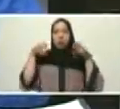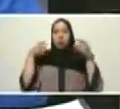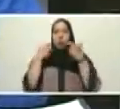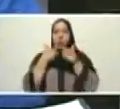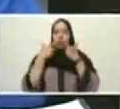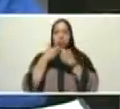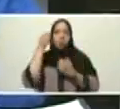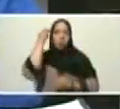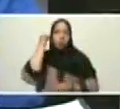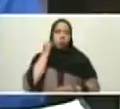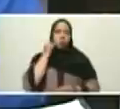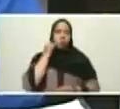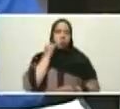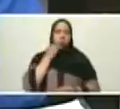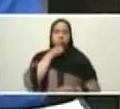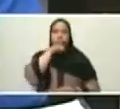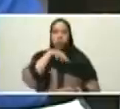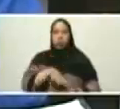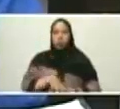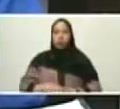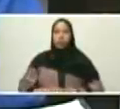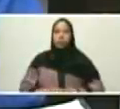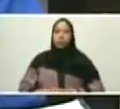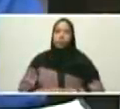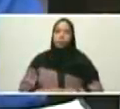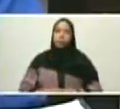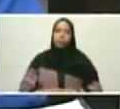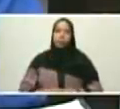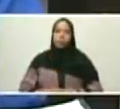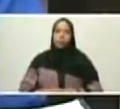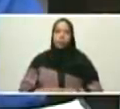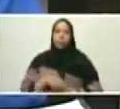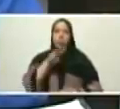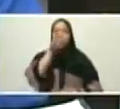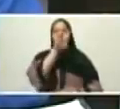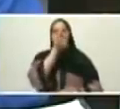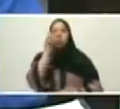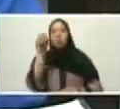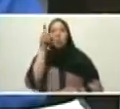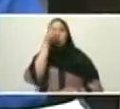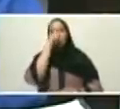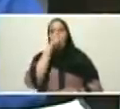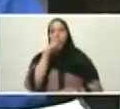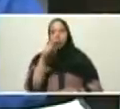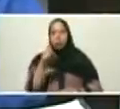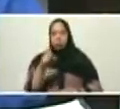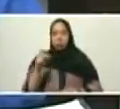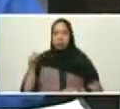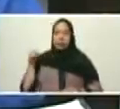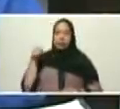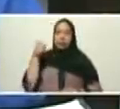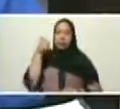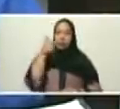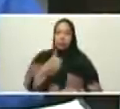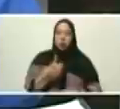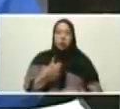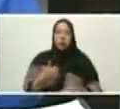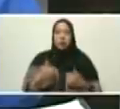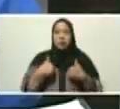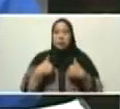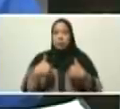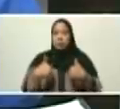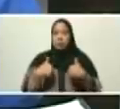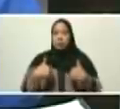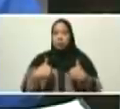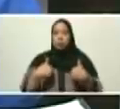sur de nuestro libertador Simón Bolívar. 200 años de la dura, difícil y